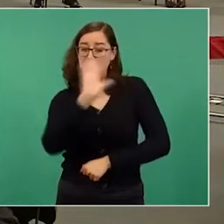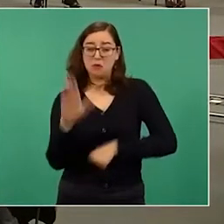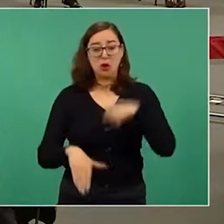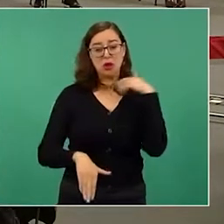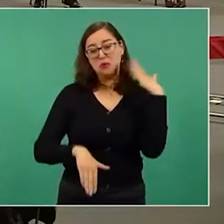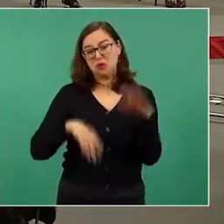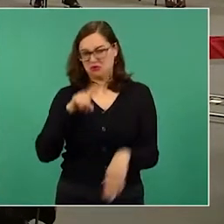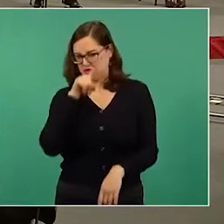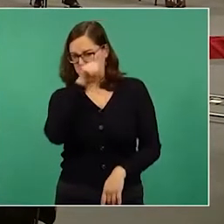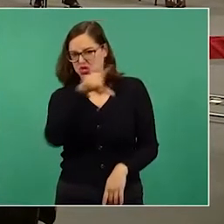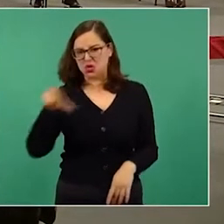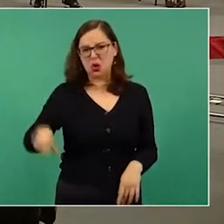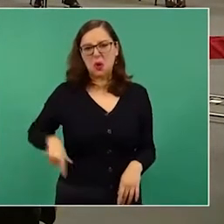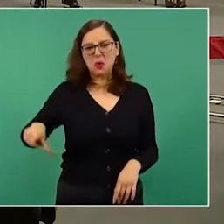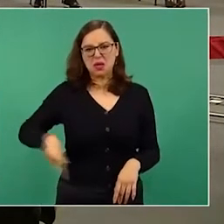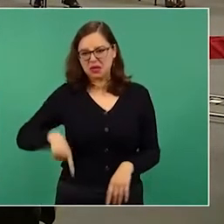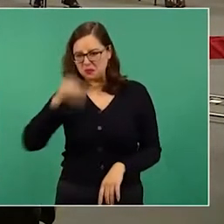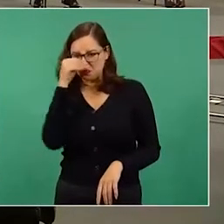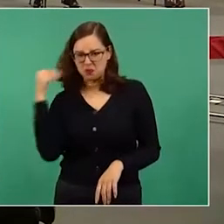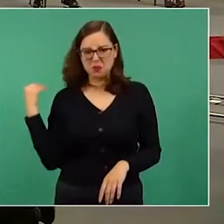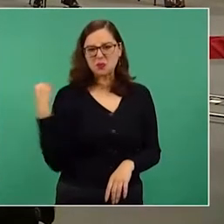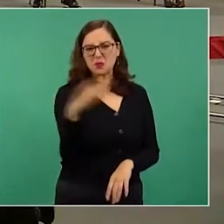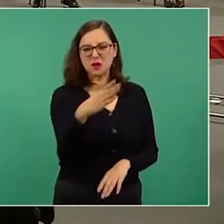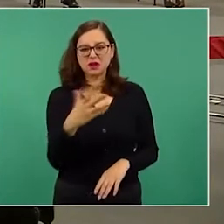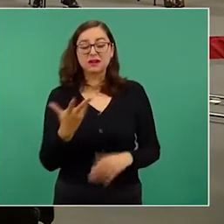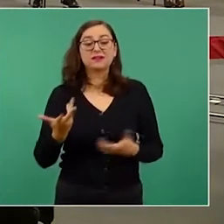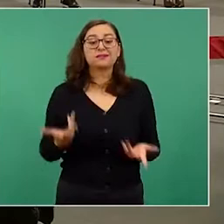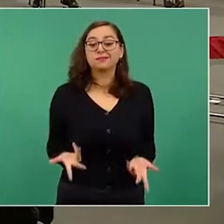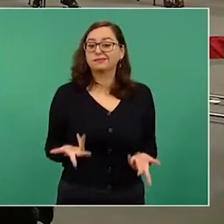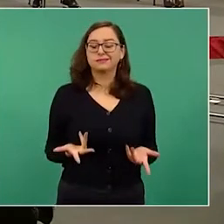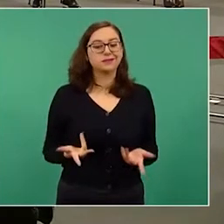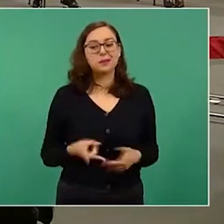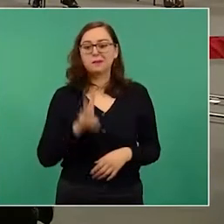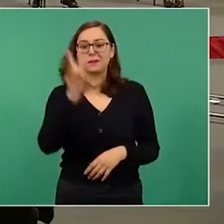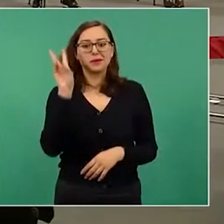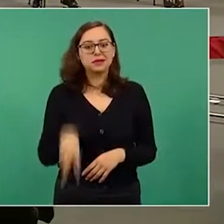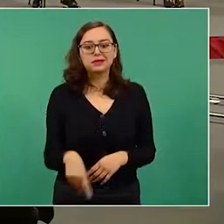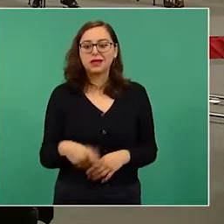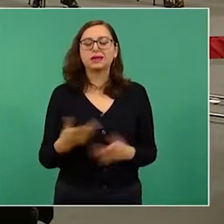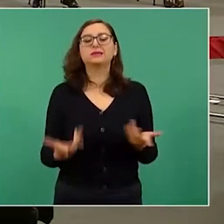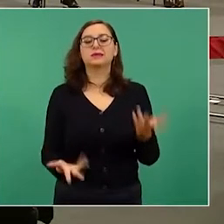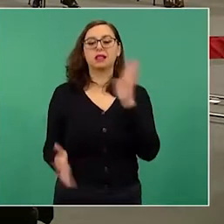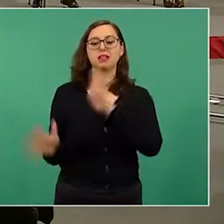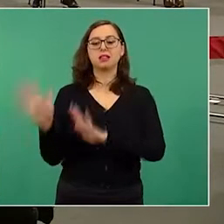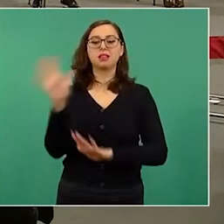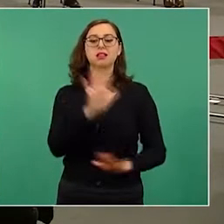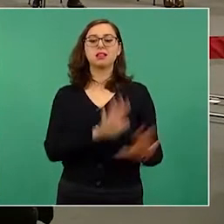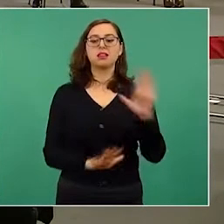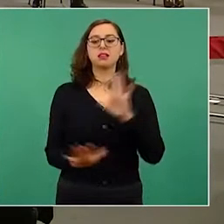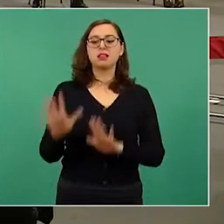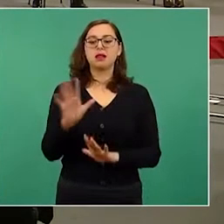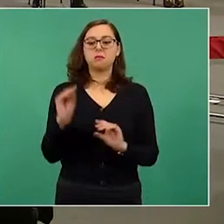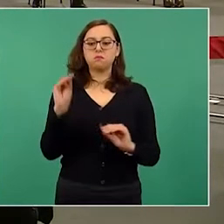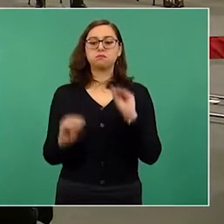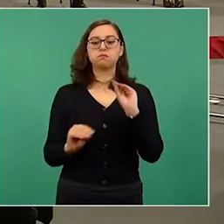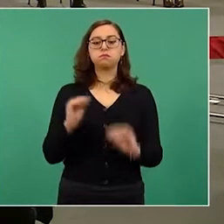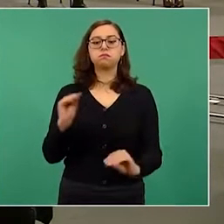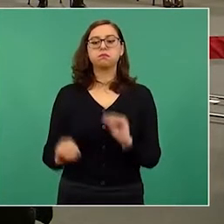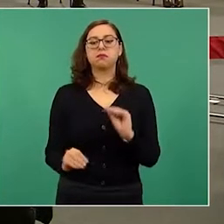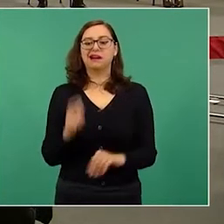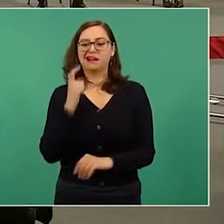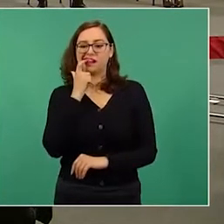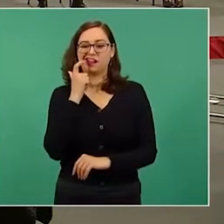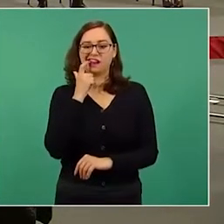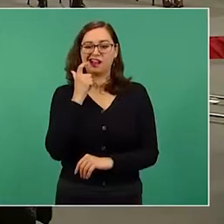culpa al gobierno de México. Apoyarse en esta gráfica para hacer la crítica es una forma de manipular la información. Pues la